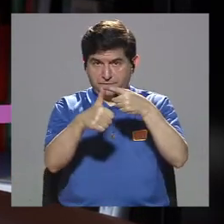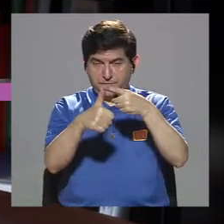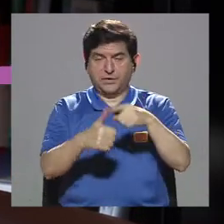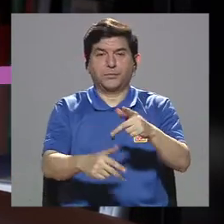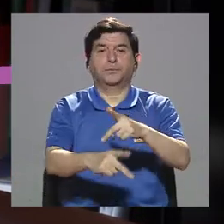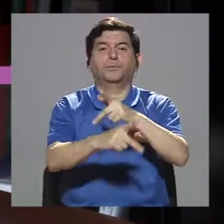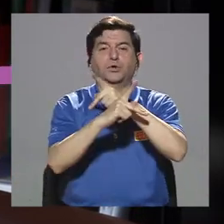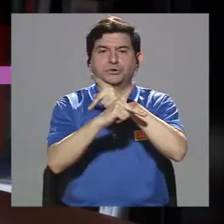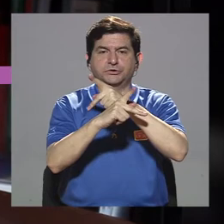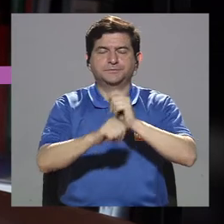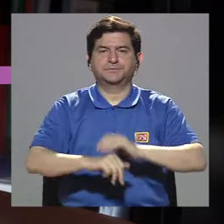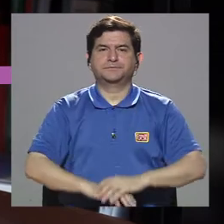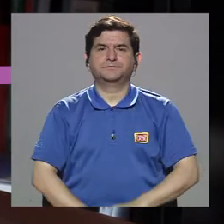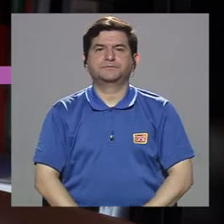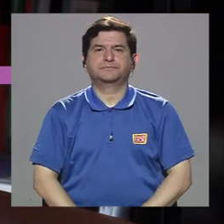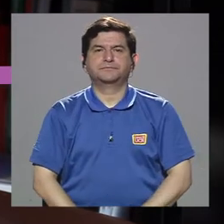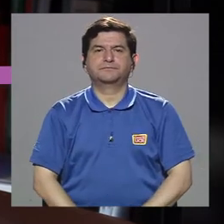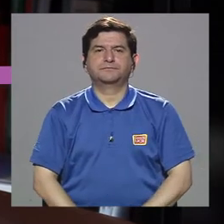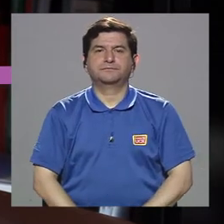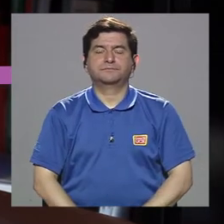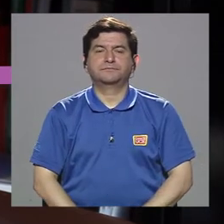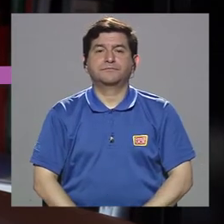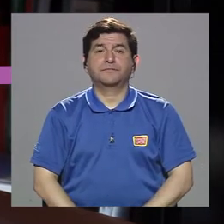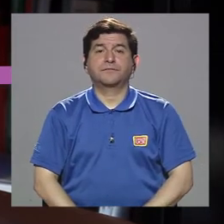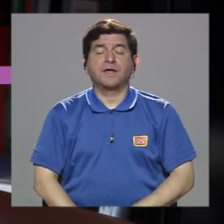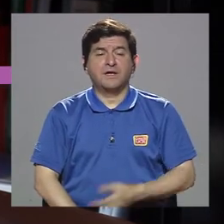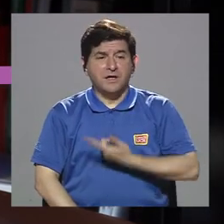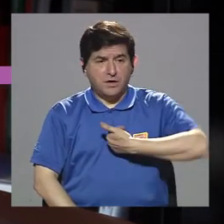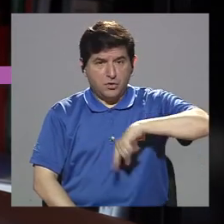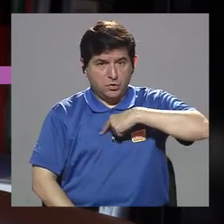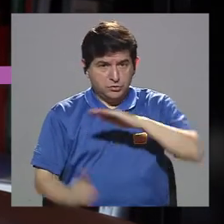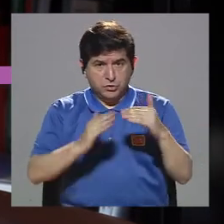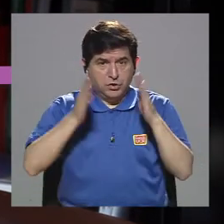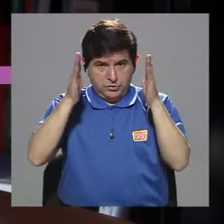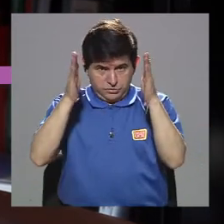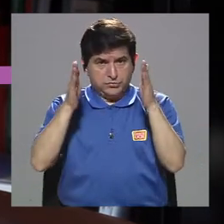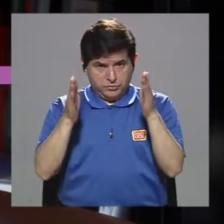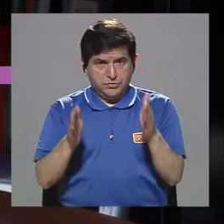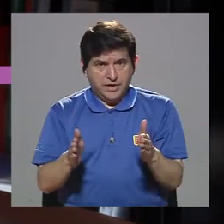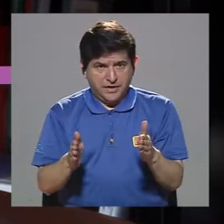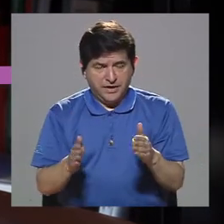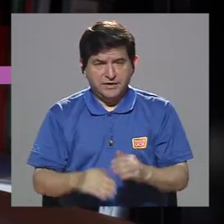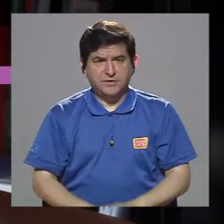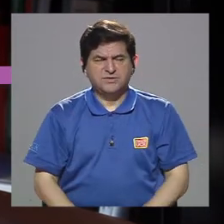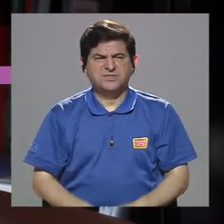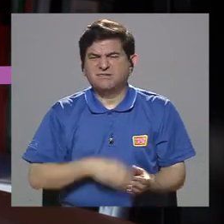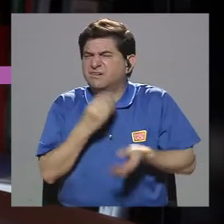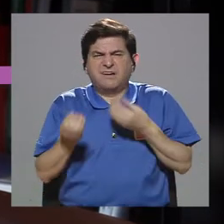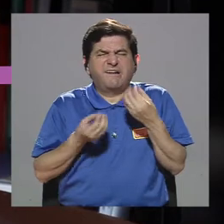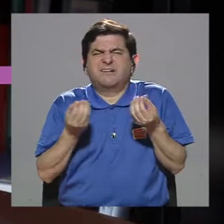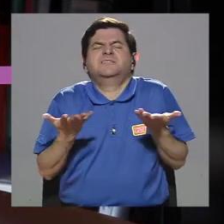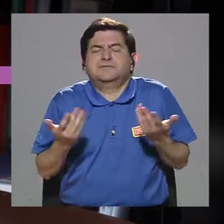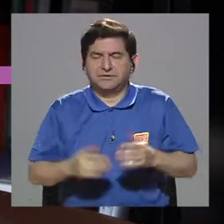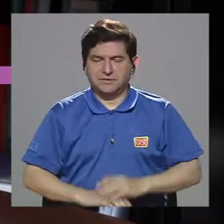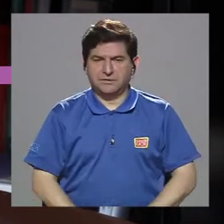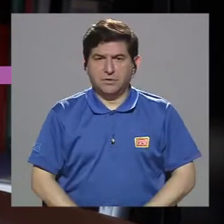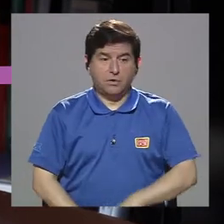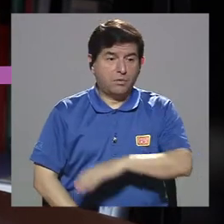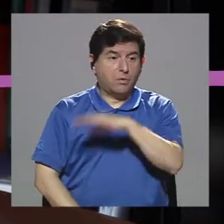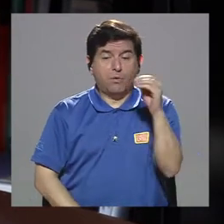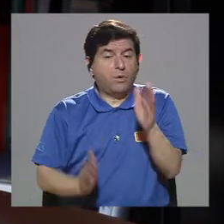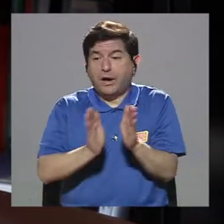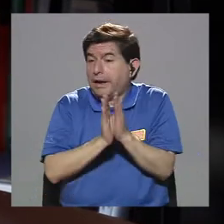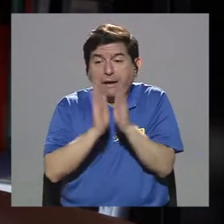elemento es la protección y es que estamos haciendo como ciudadanía, que estamos haciendo como,